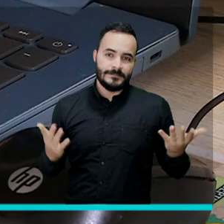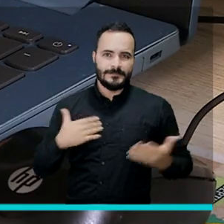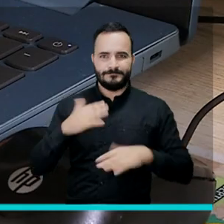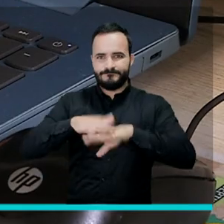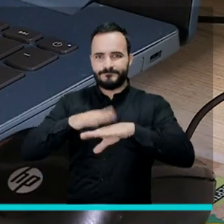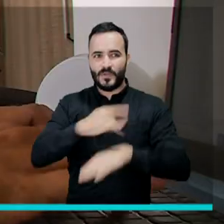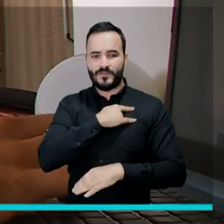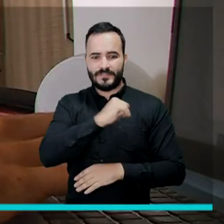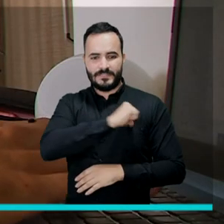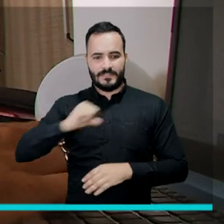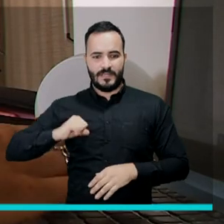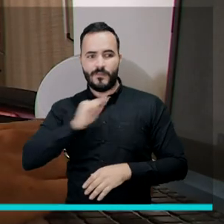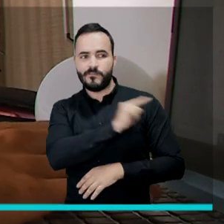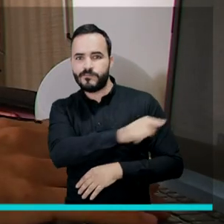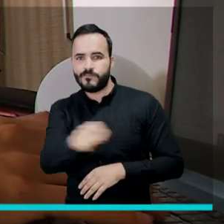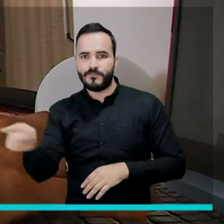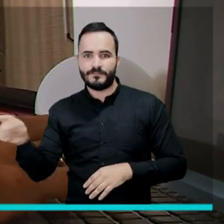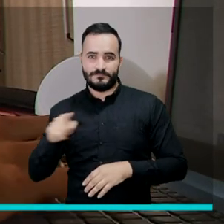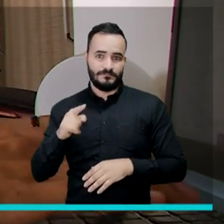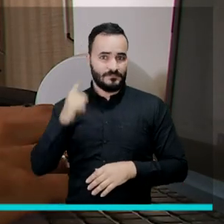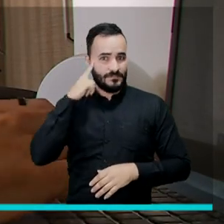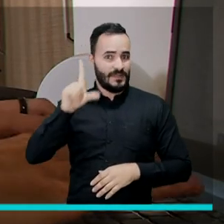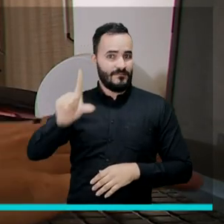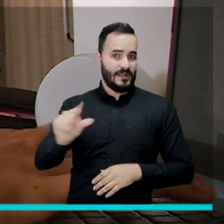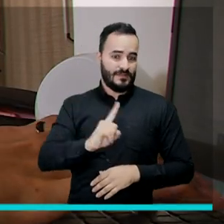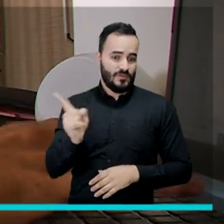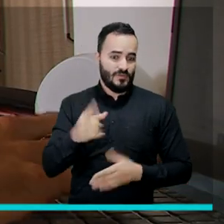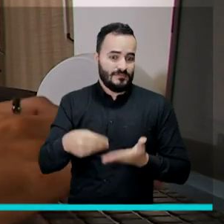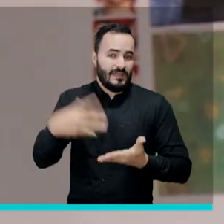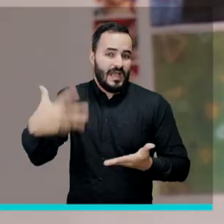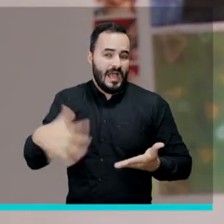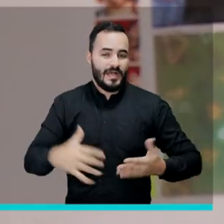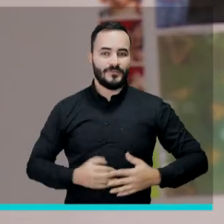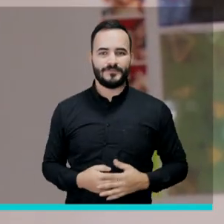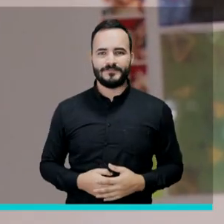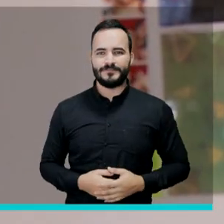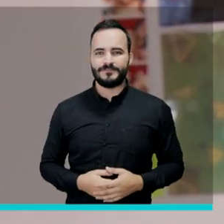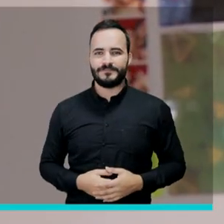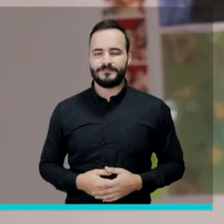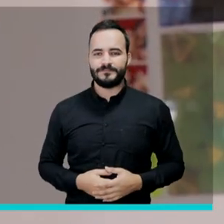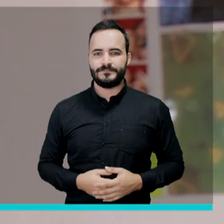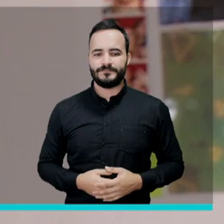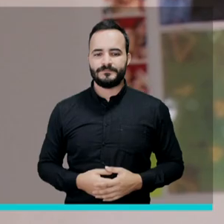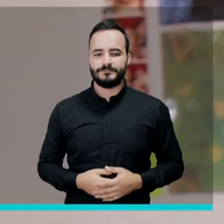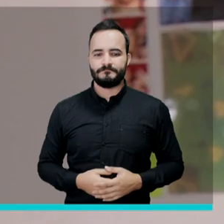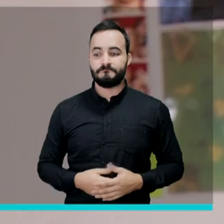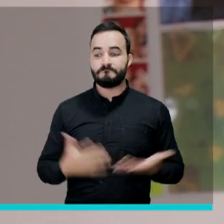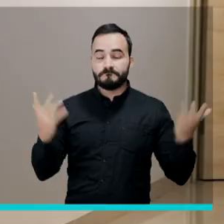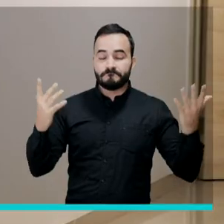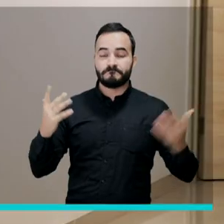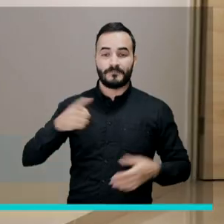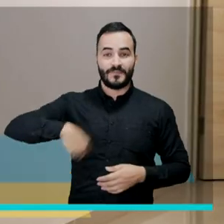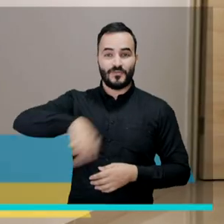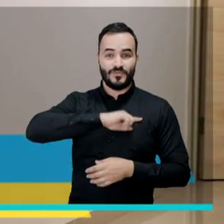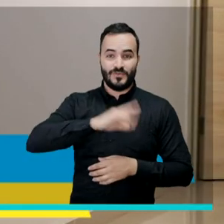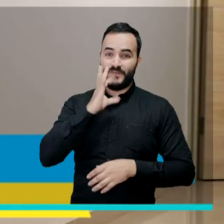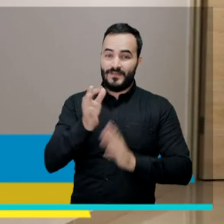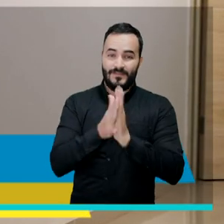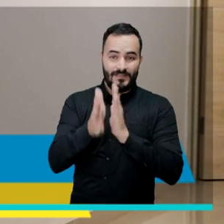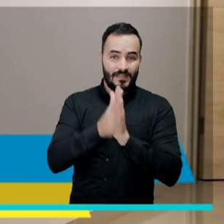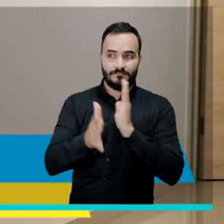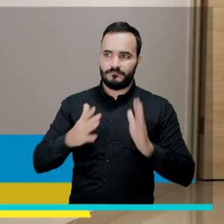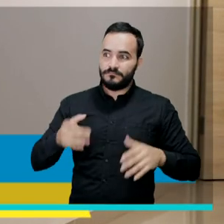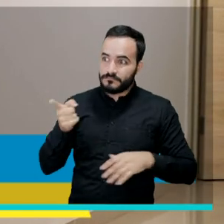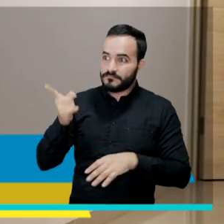la educación privada en la ciudad de Medellín es bastante costosa. Para nosotros ha sido